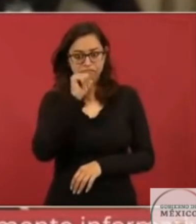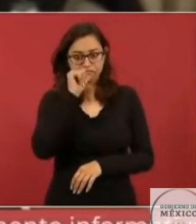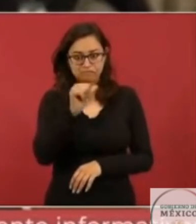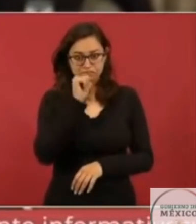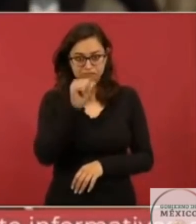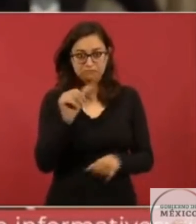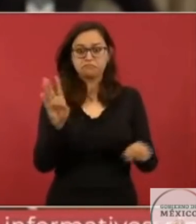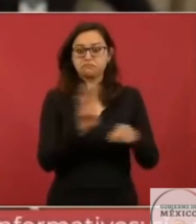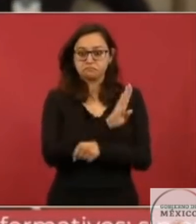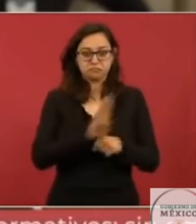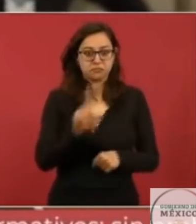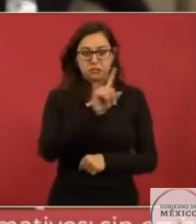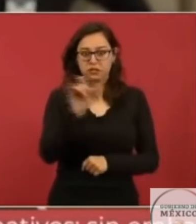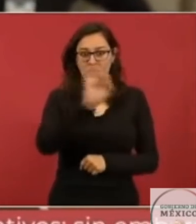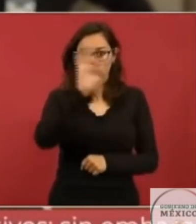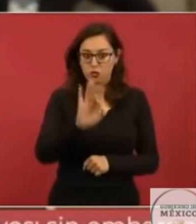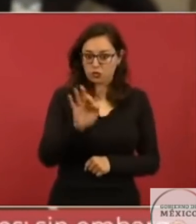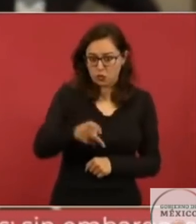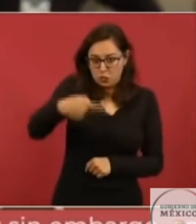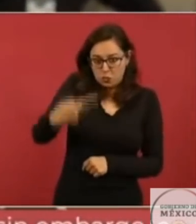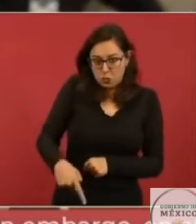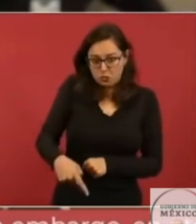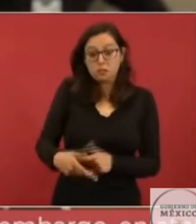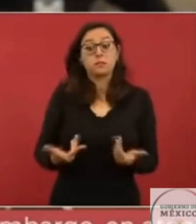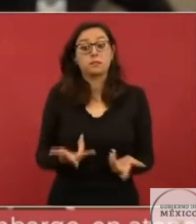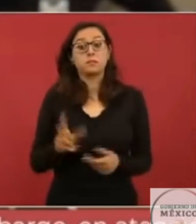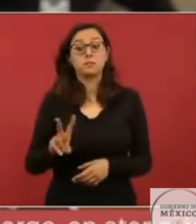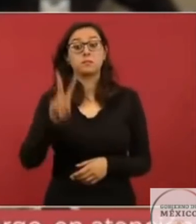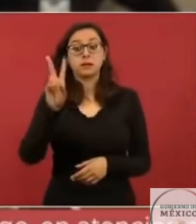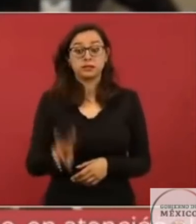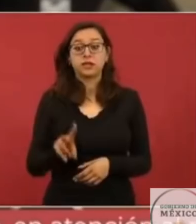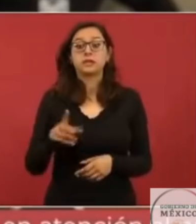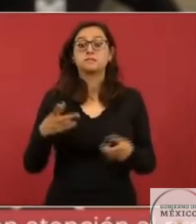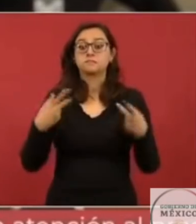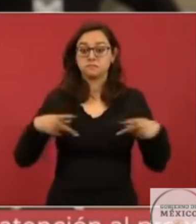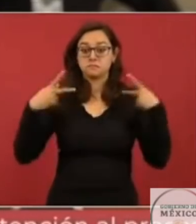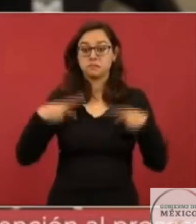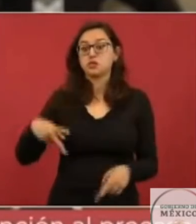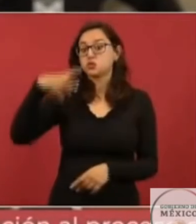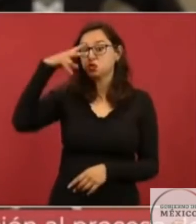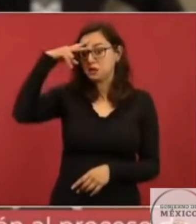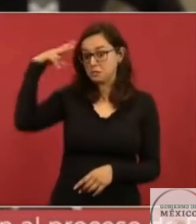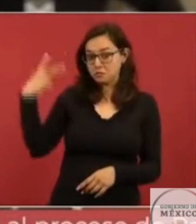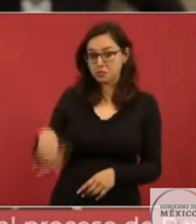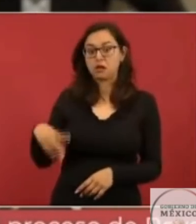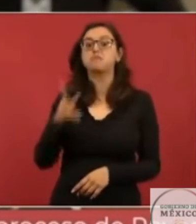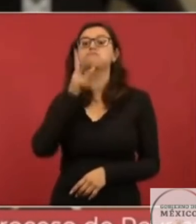refinería. Nuestros petroleros, anelogiados por ustedes, reconocidos, van a mejorar sus técnicas,